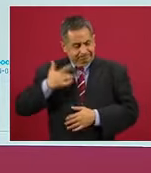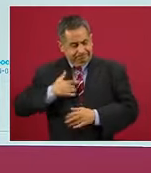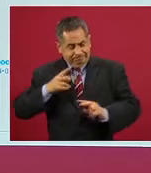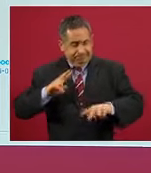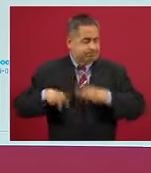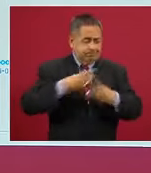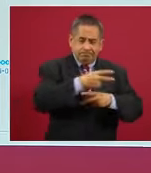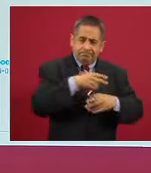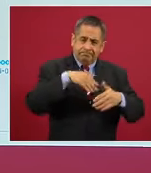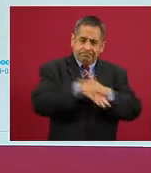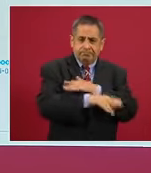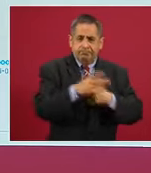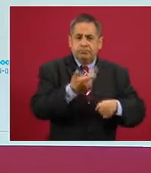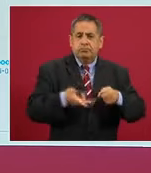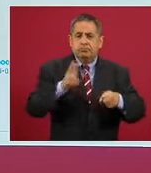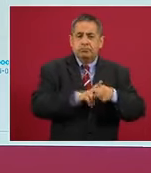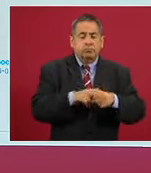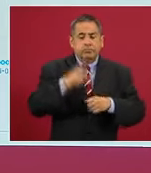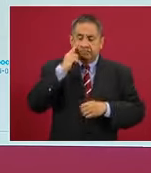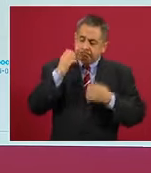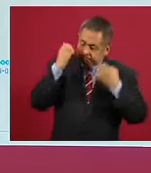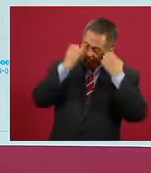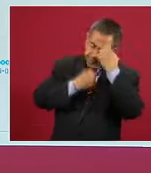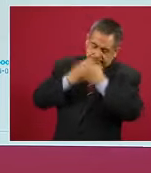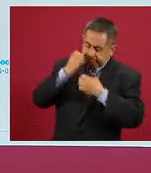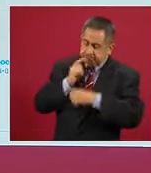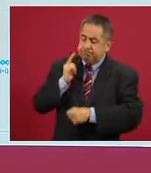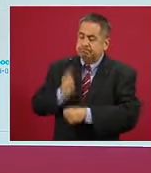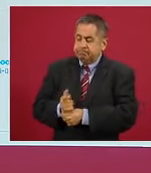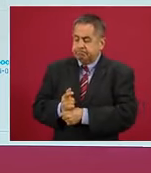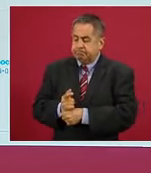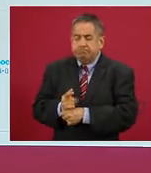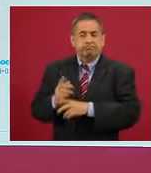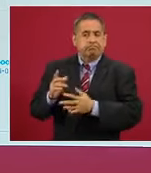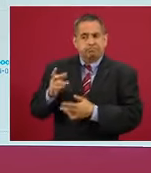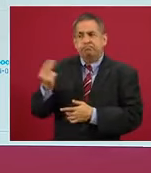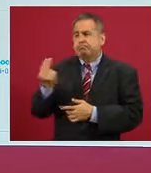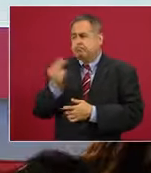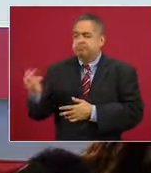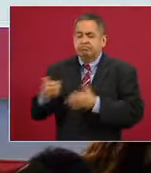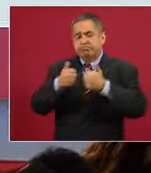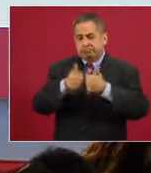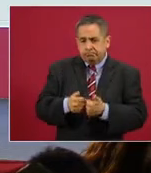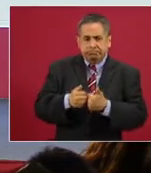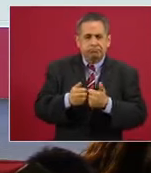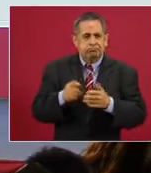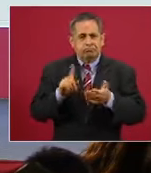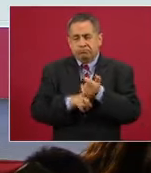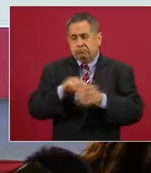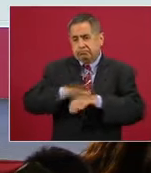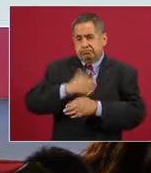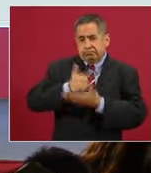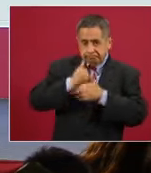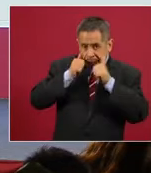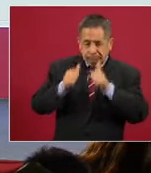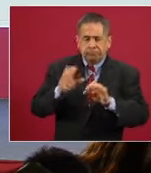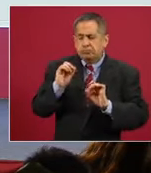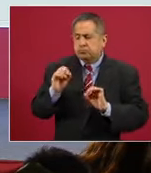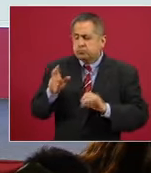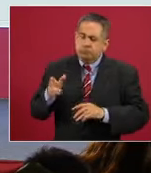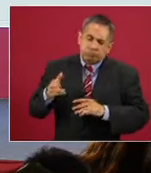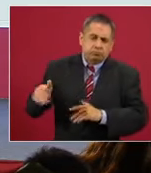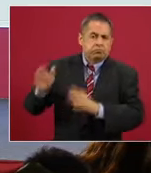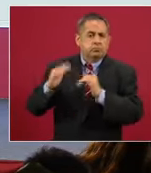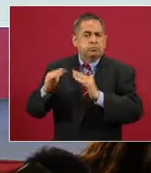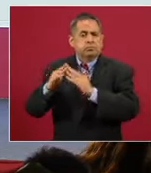de COVID, tan solo para que le evalúen y se determine si requiere algún tratamiento avanzado o puede evolucionar